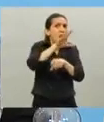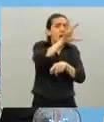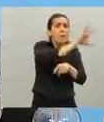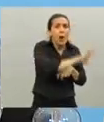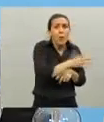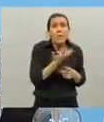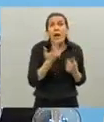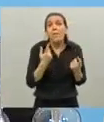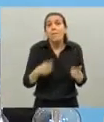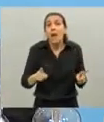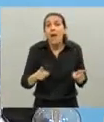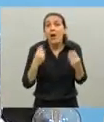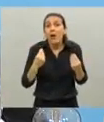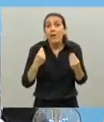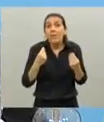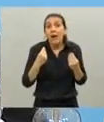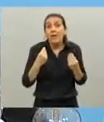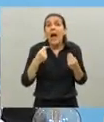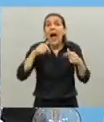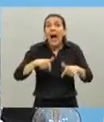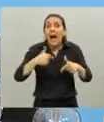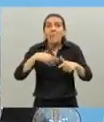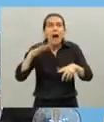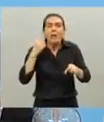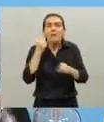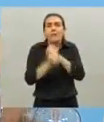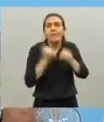lo que pasa es que claro la concentración económica está acá